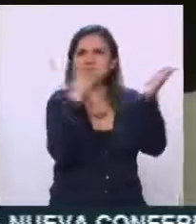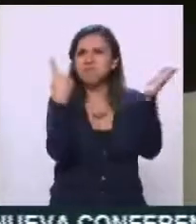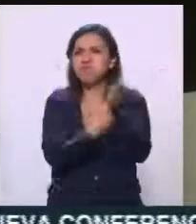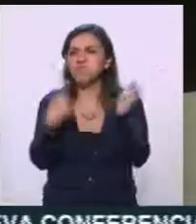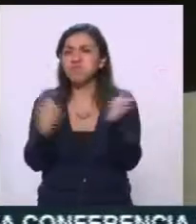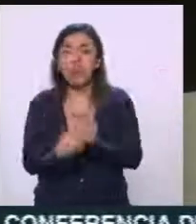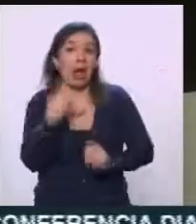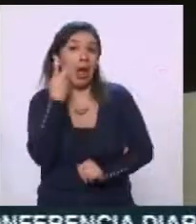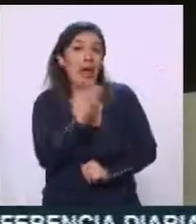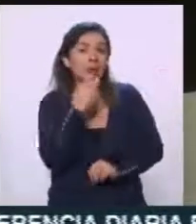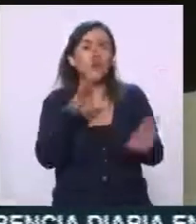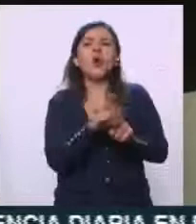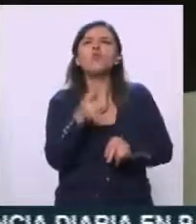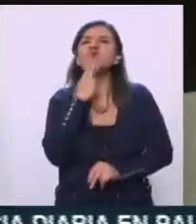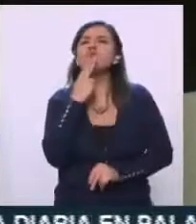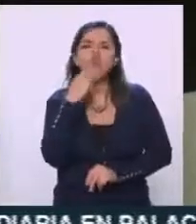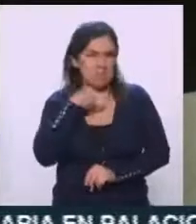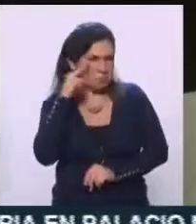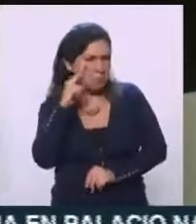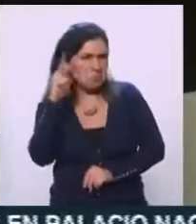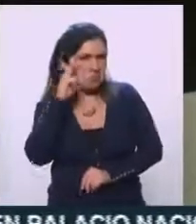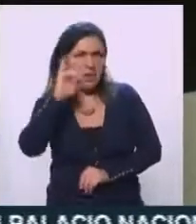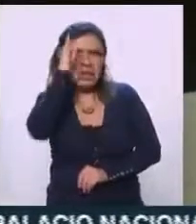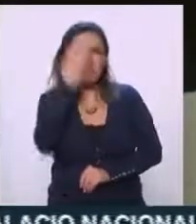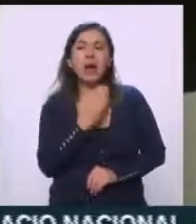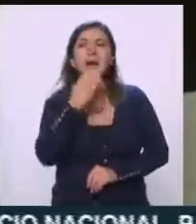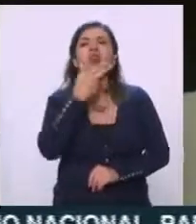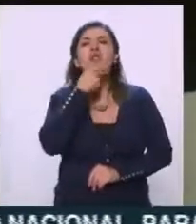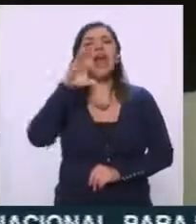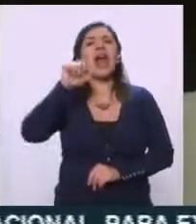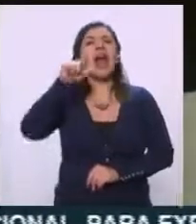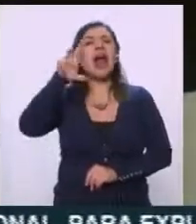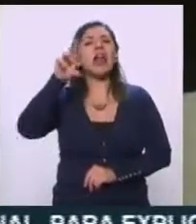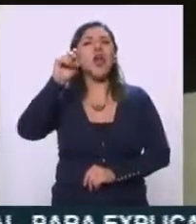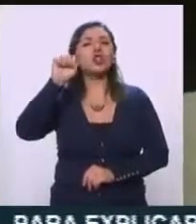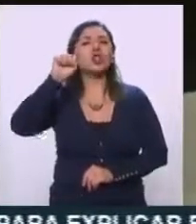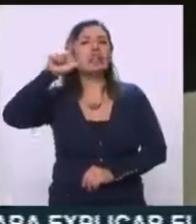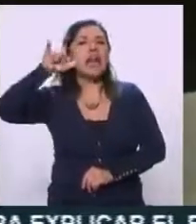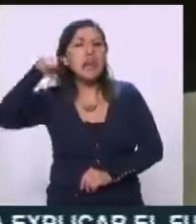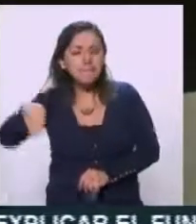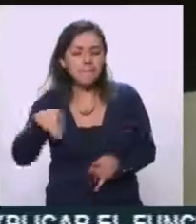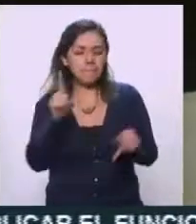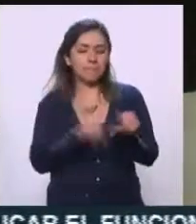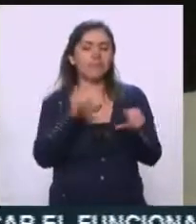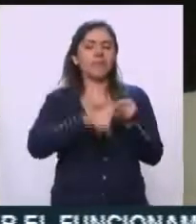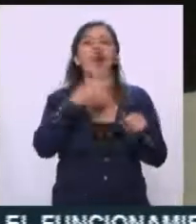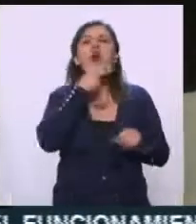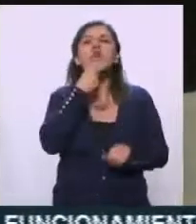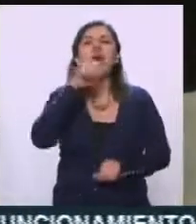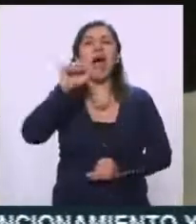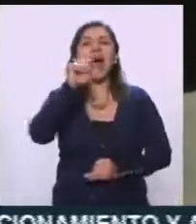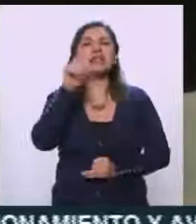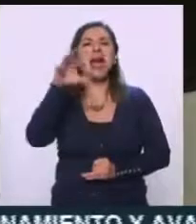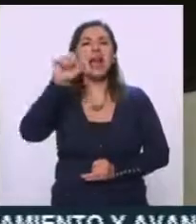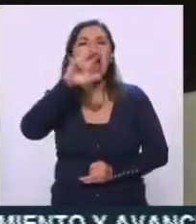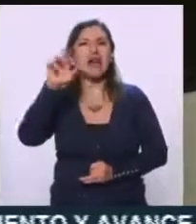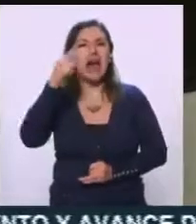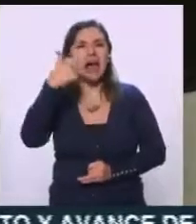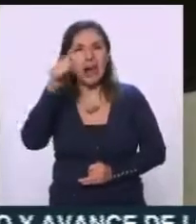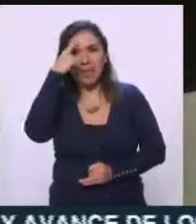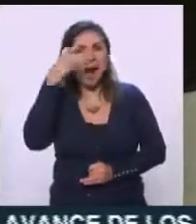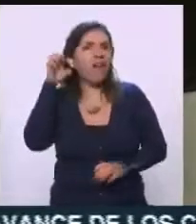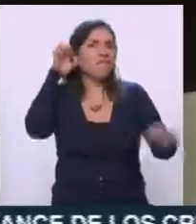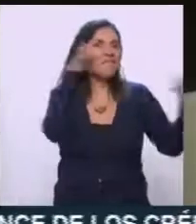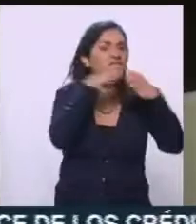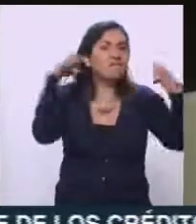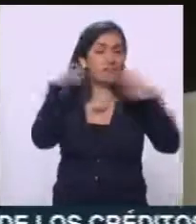han estado utilizando, por ejemplo, mucho la imagen de Carlos Slim, de Milos Cárraga también, para este tipo de estafas,